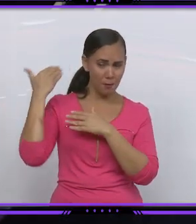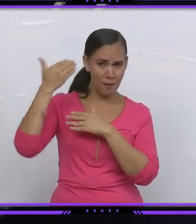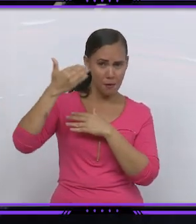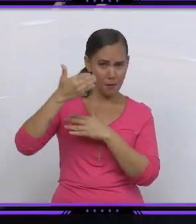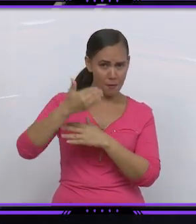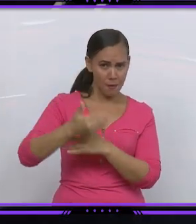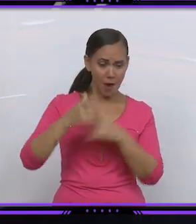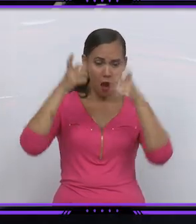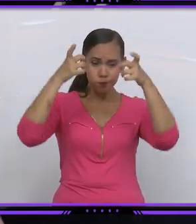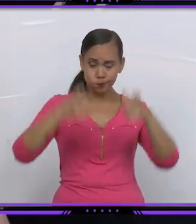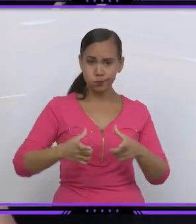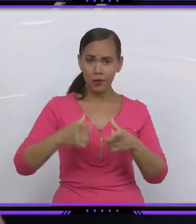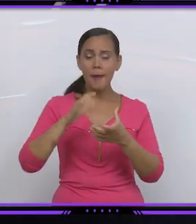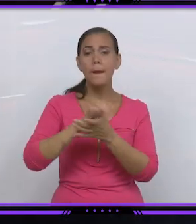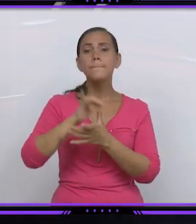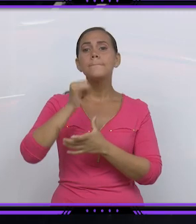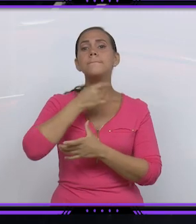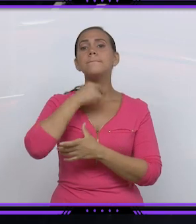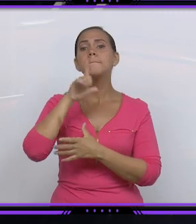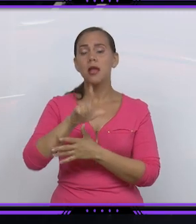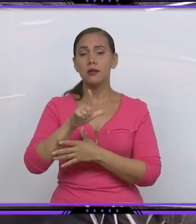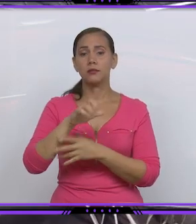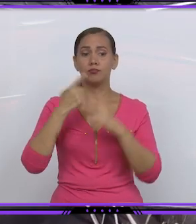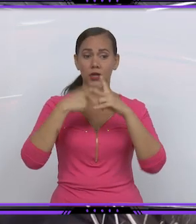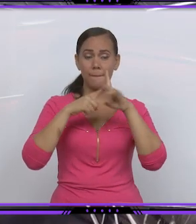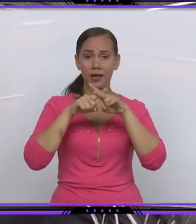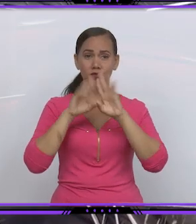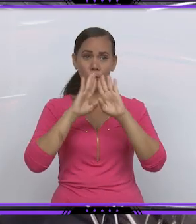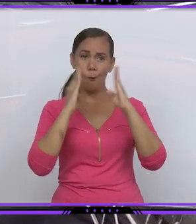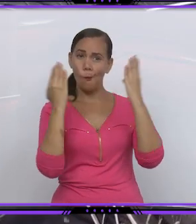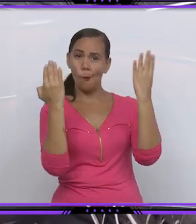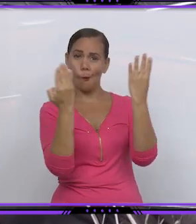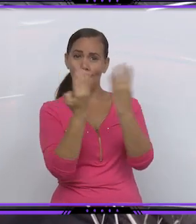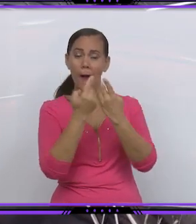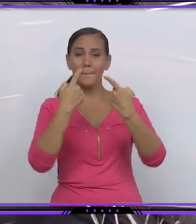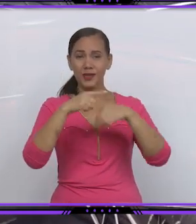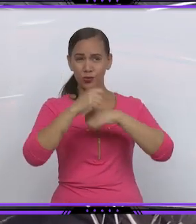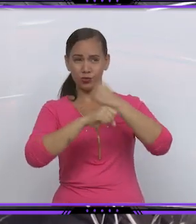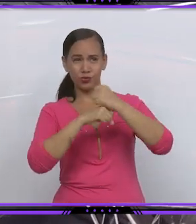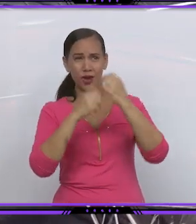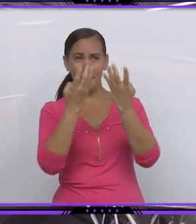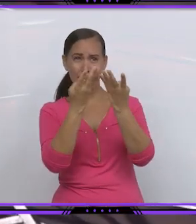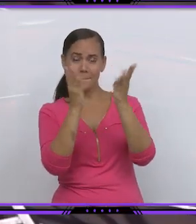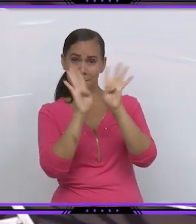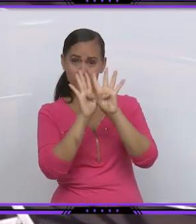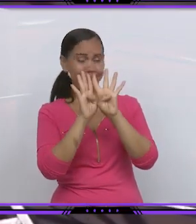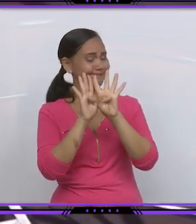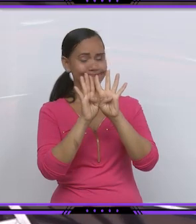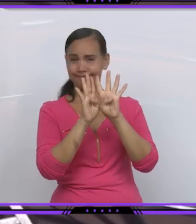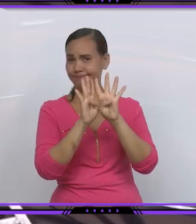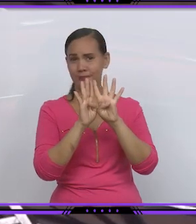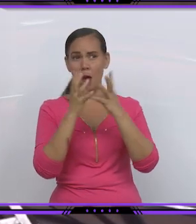estaba adentro y se le comenzó a reparar la cubierta con un domo. Pero por la propia estructura de área de las paredes y trabajo de ingeniería